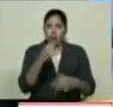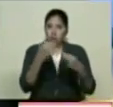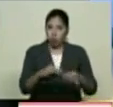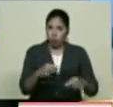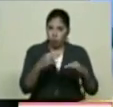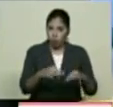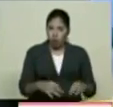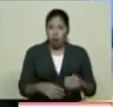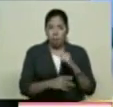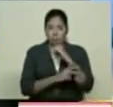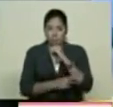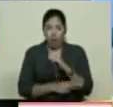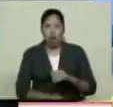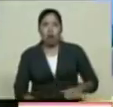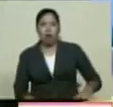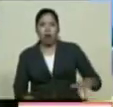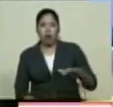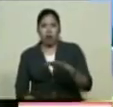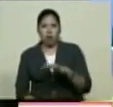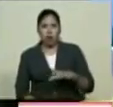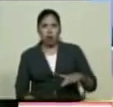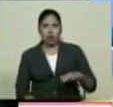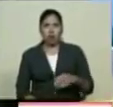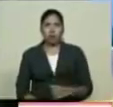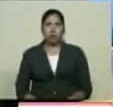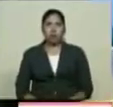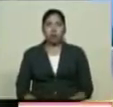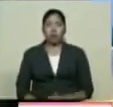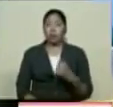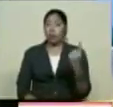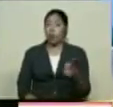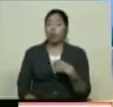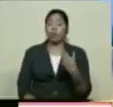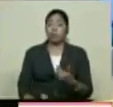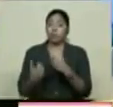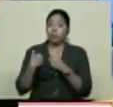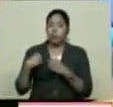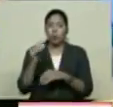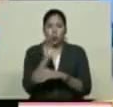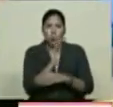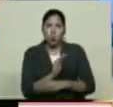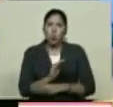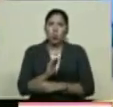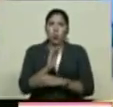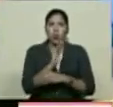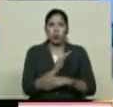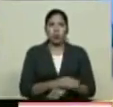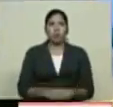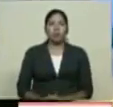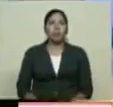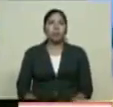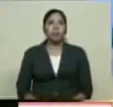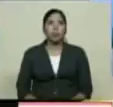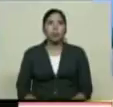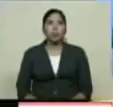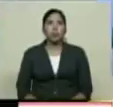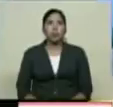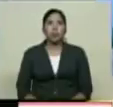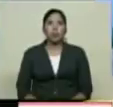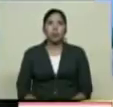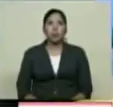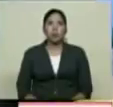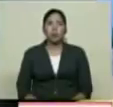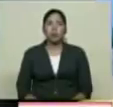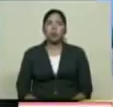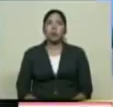Nace con ese objetivo De la protección Del medio ambiente ¿No? Y bueno Este Más allá Pues de la vuelta